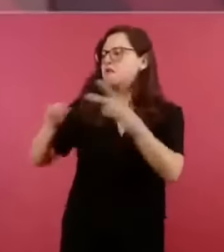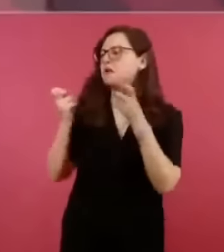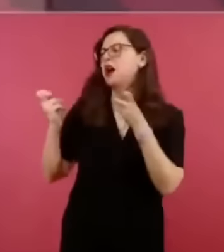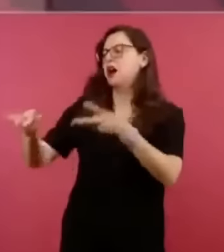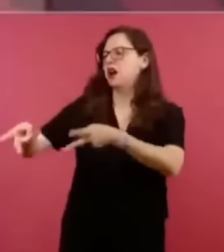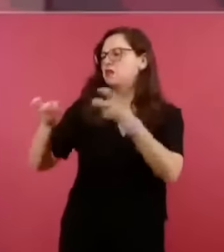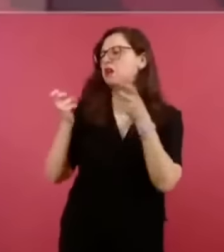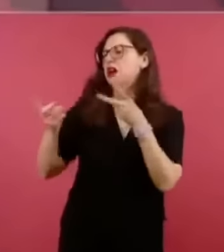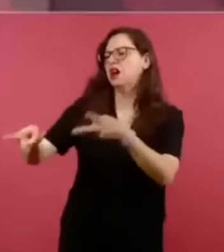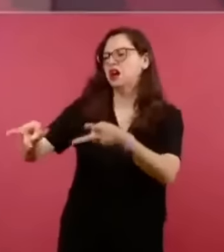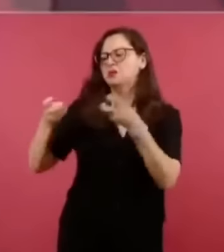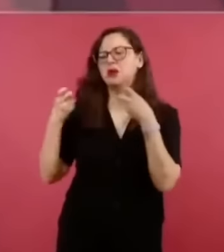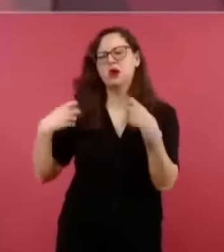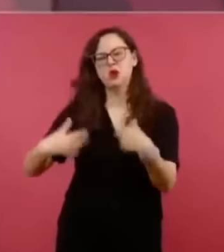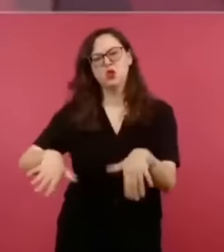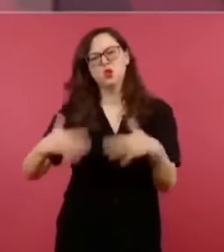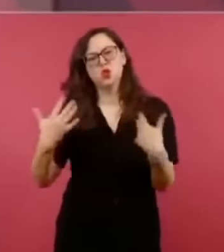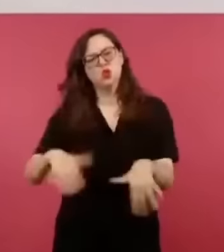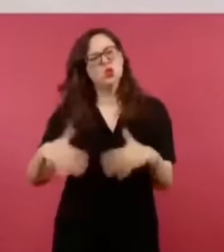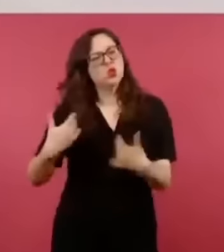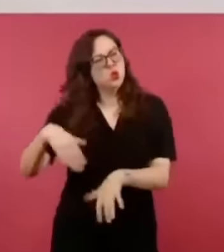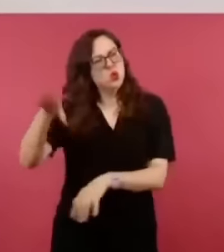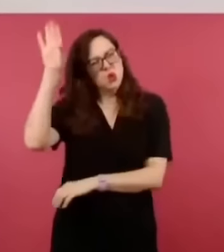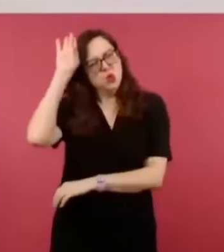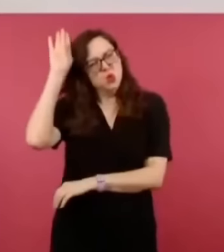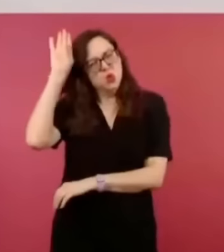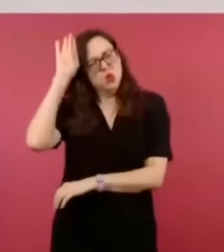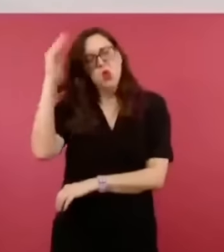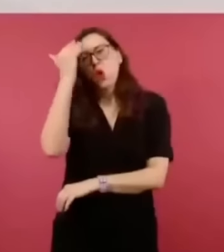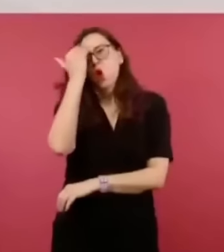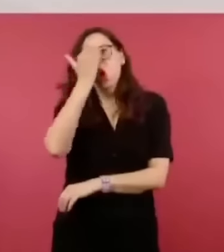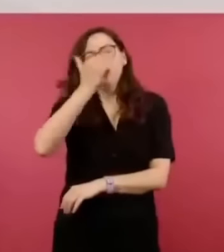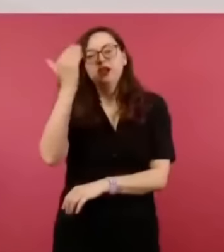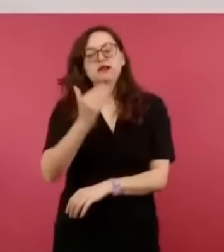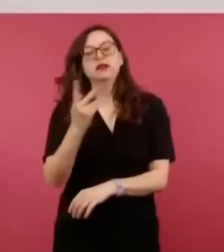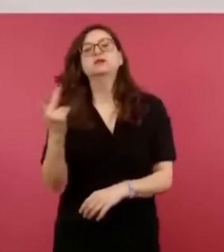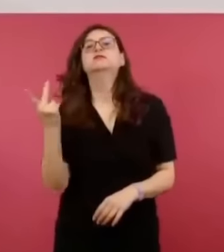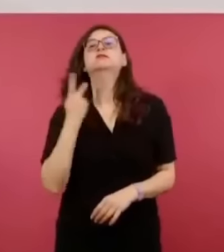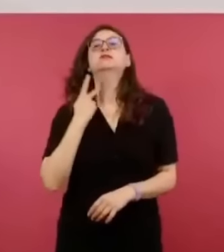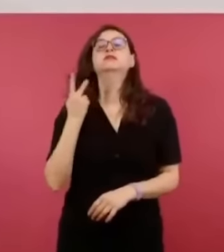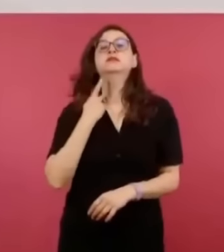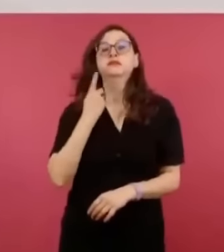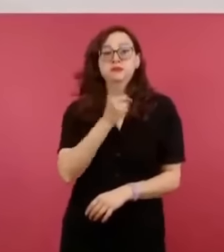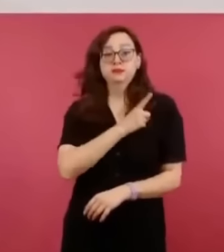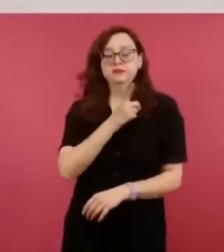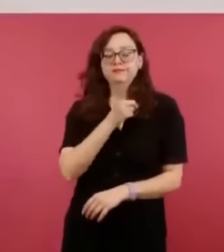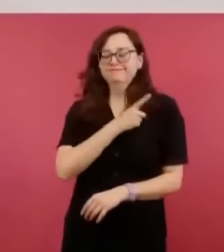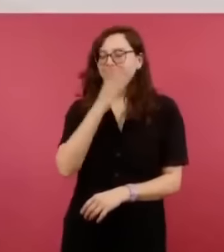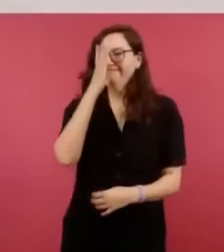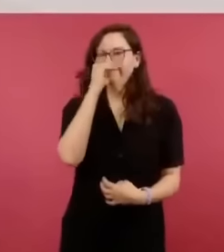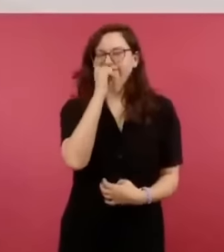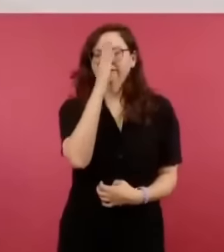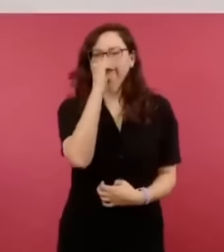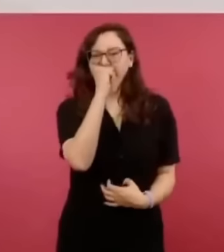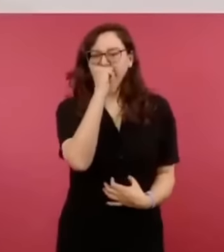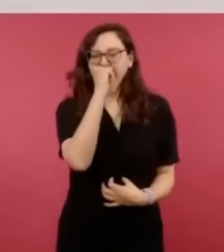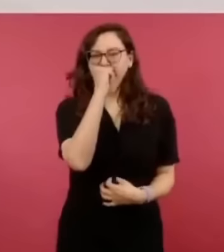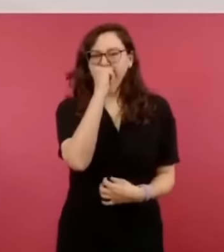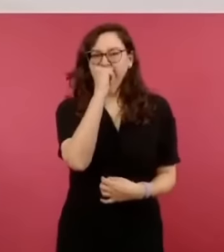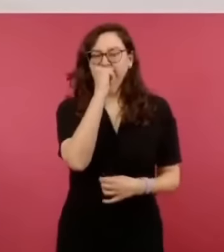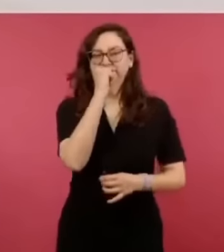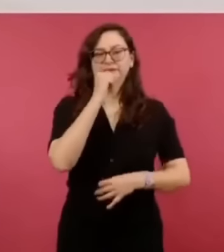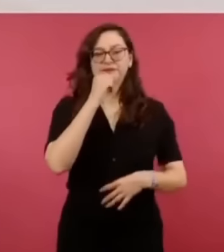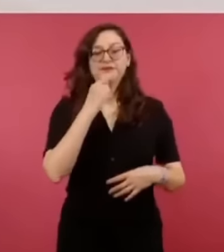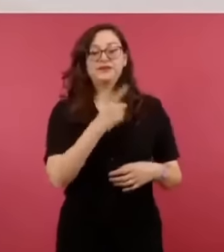todo un aparato de control